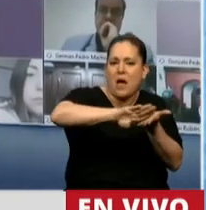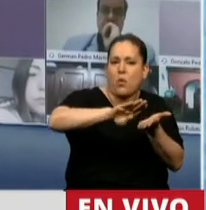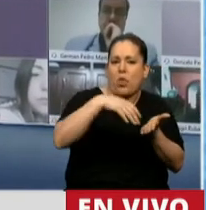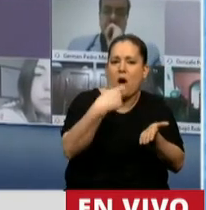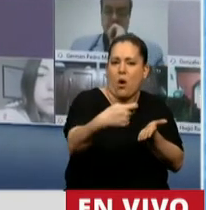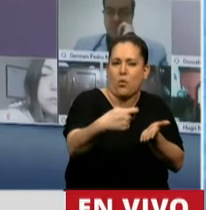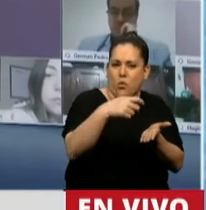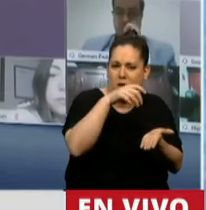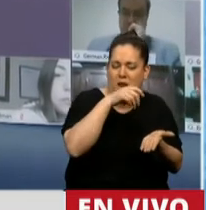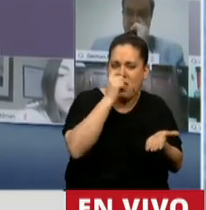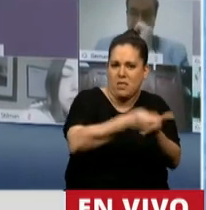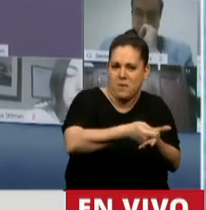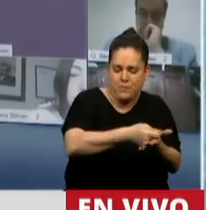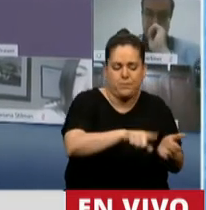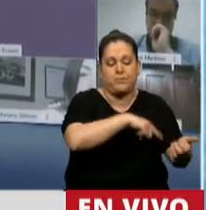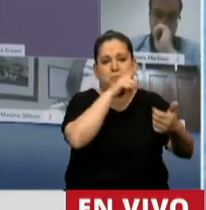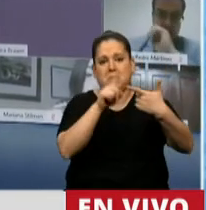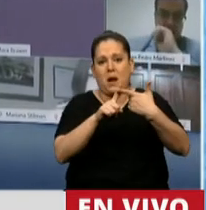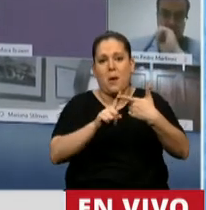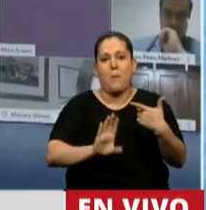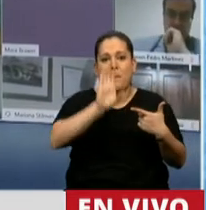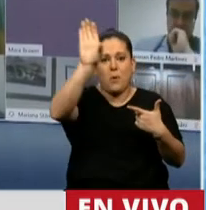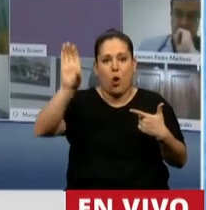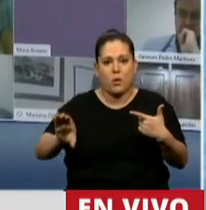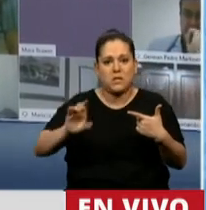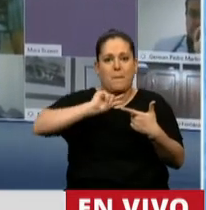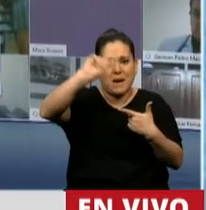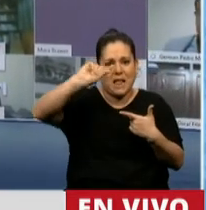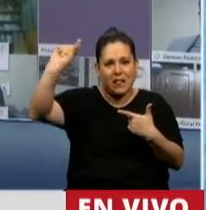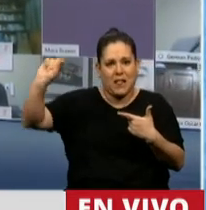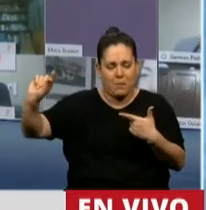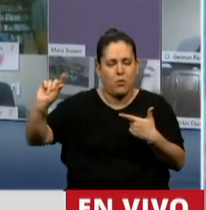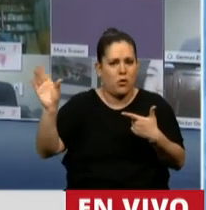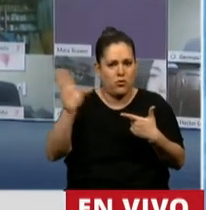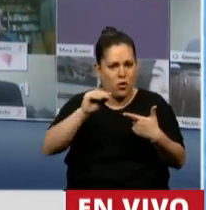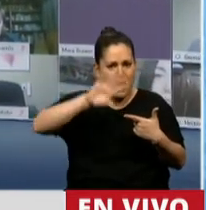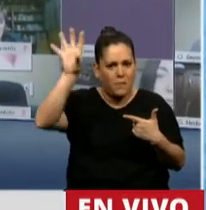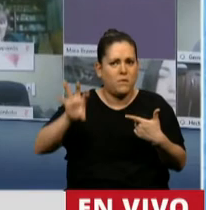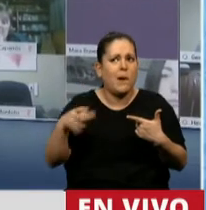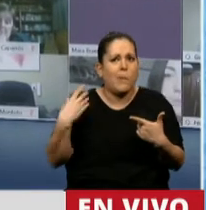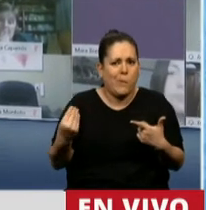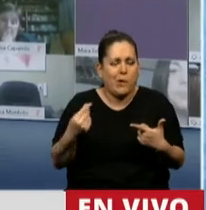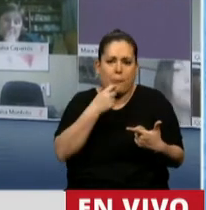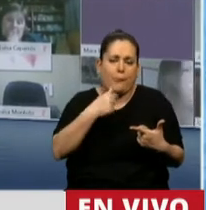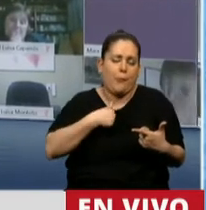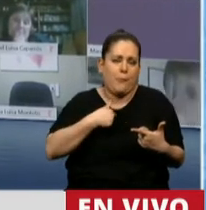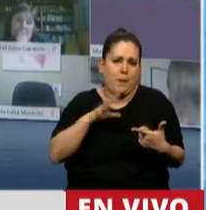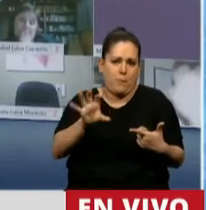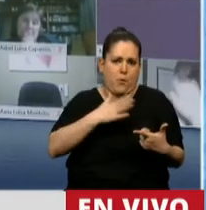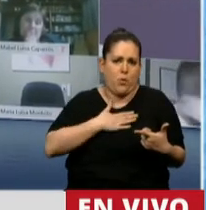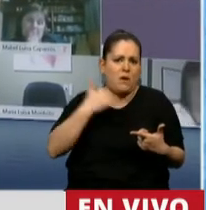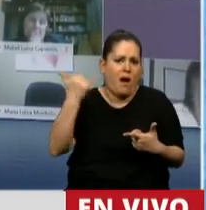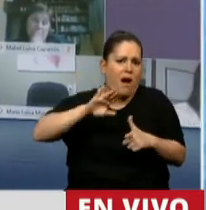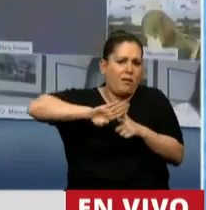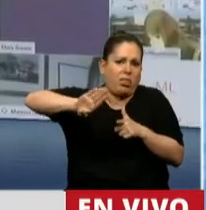el préstamo a las provincias, esto es realmente importante, muy importante, muchas provincias como la mía, endeudadas,